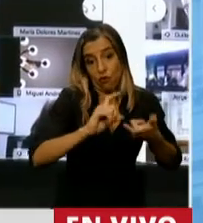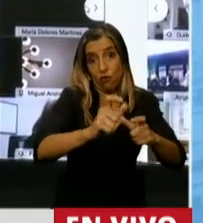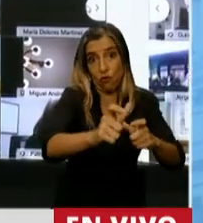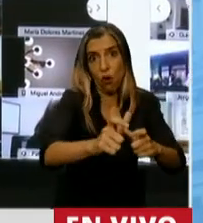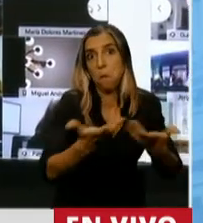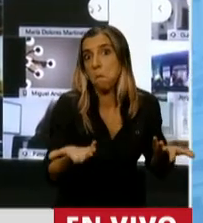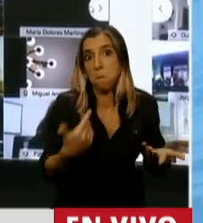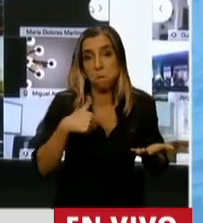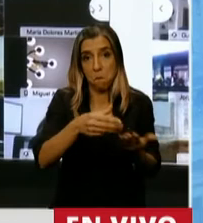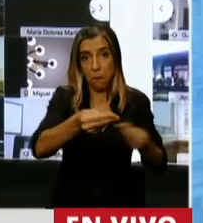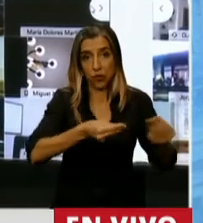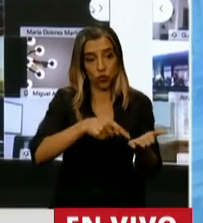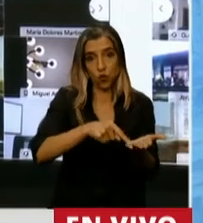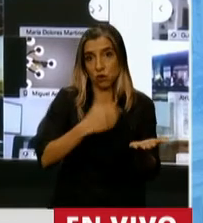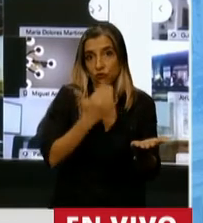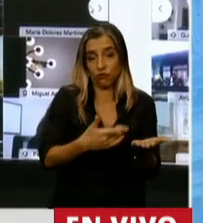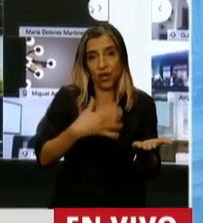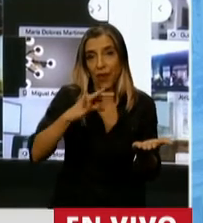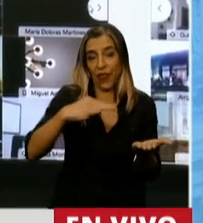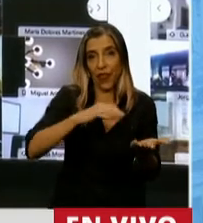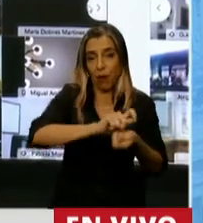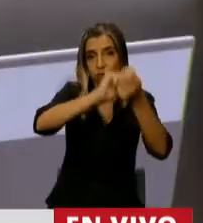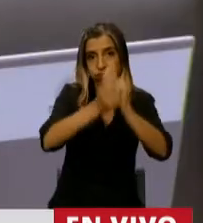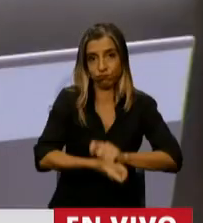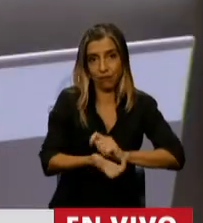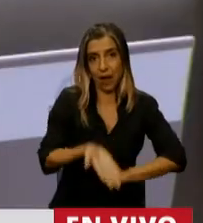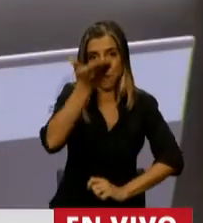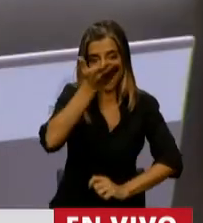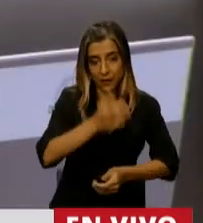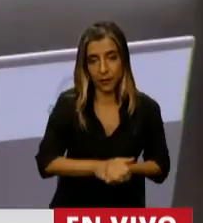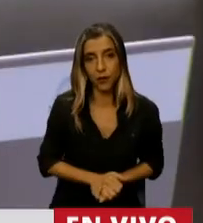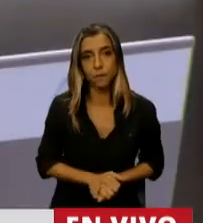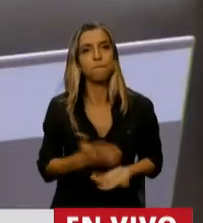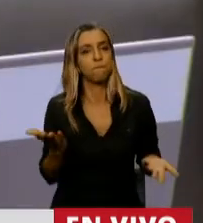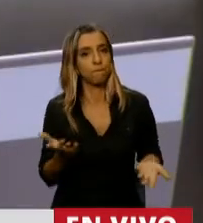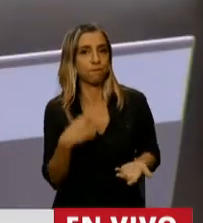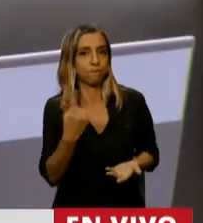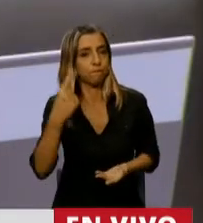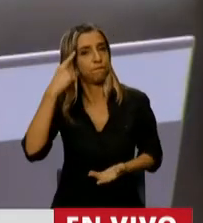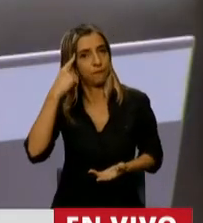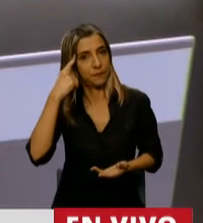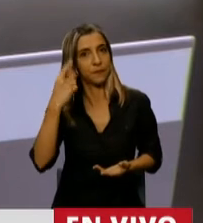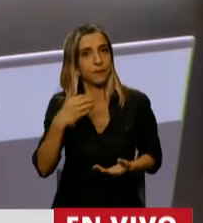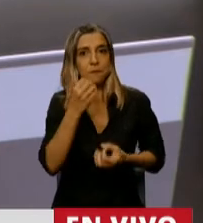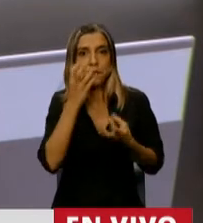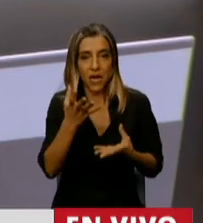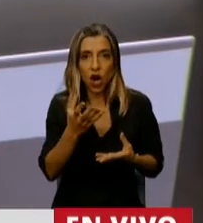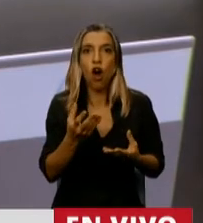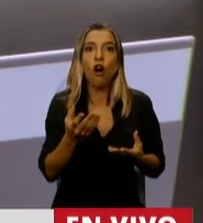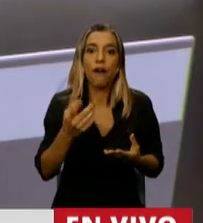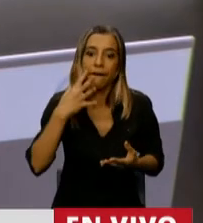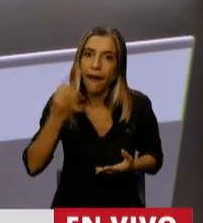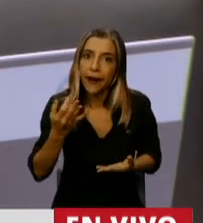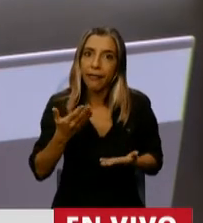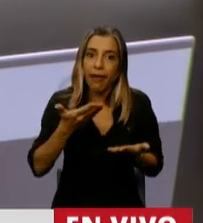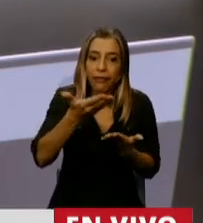habría que ampliar la partida presupuestaria. Por lo cual partimos de analizar de una base que es inferior a la real y a